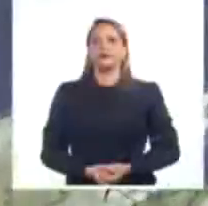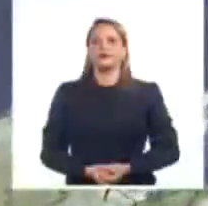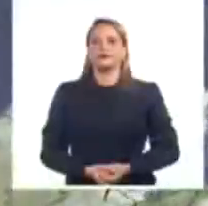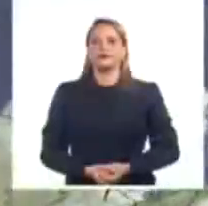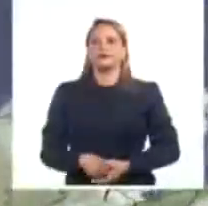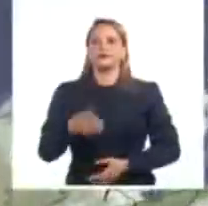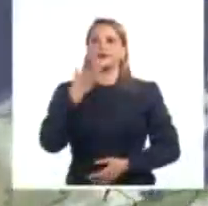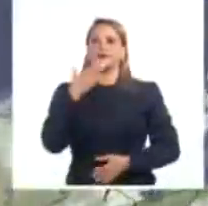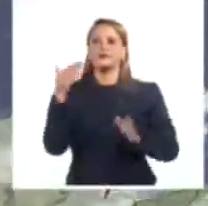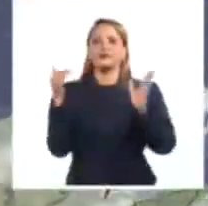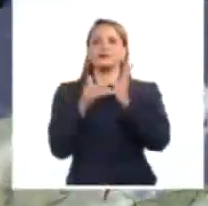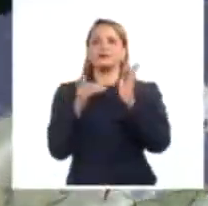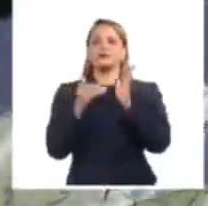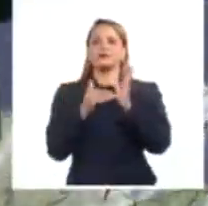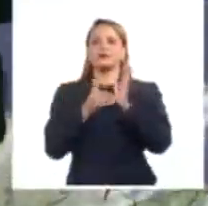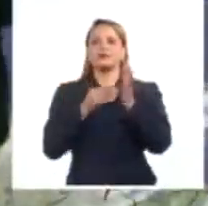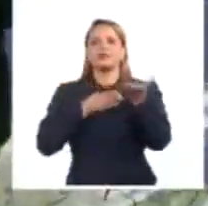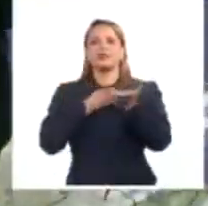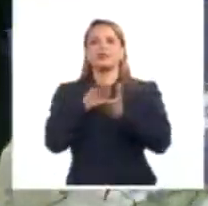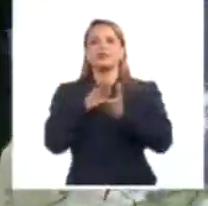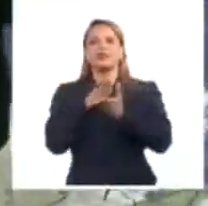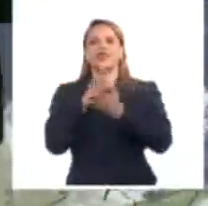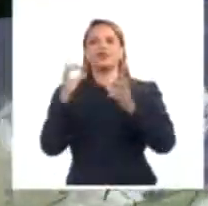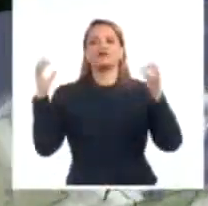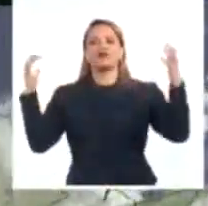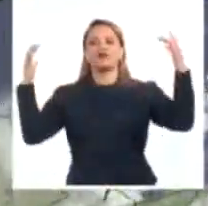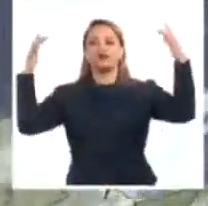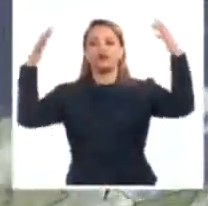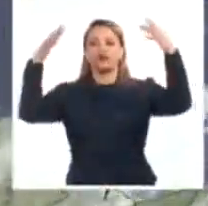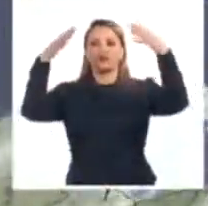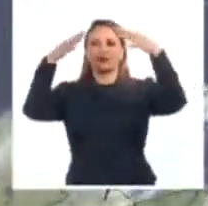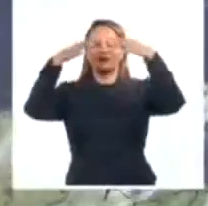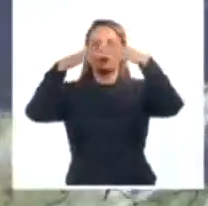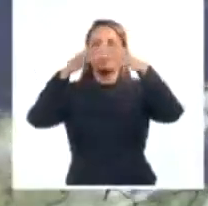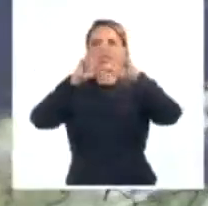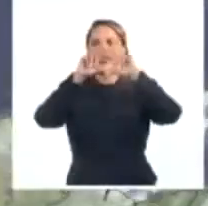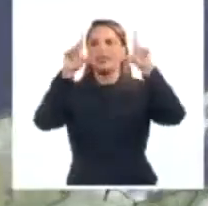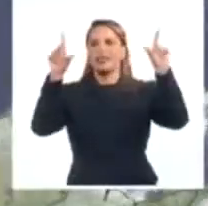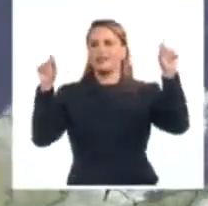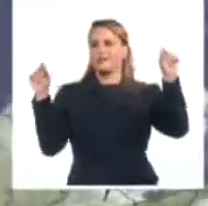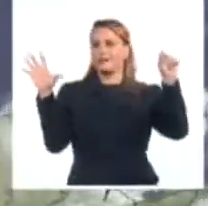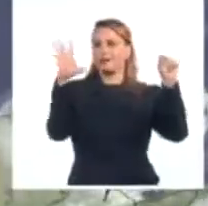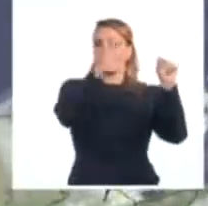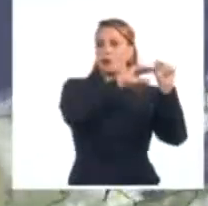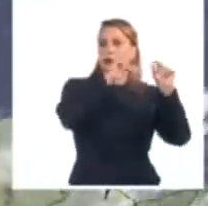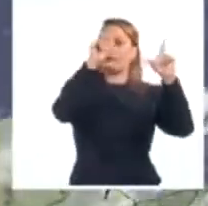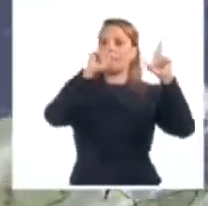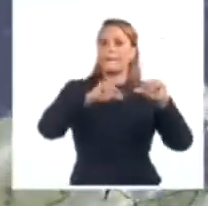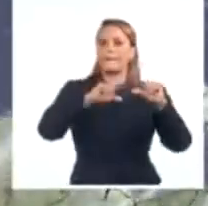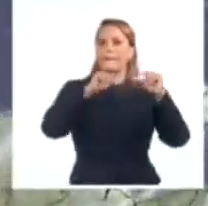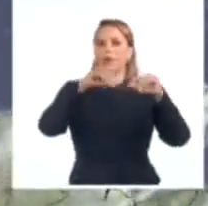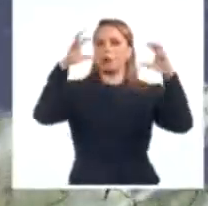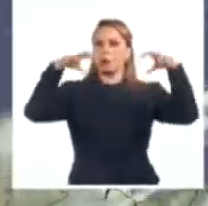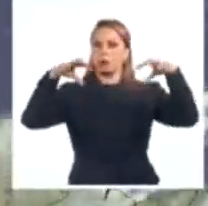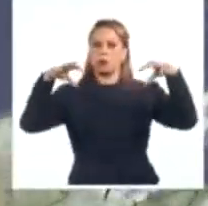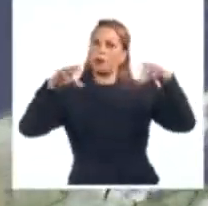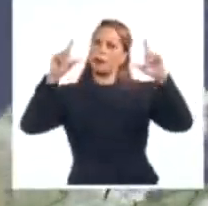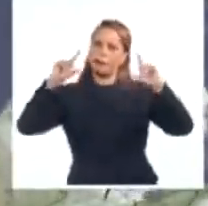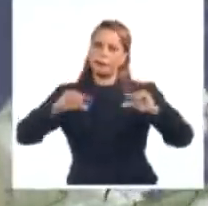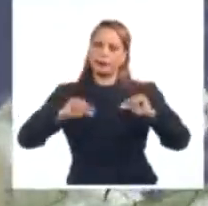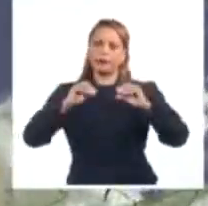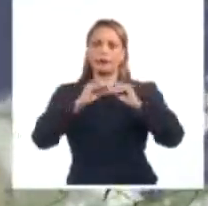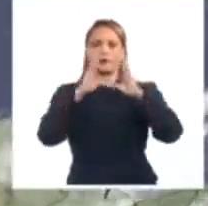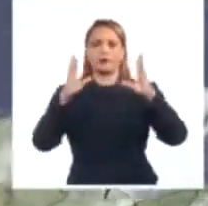Muy buenas tardes. Se mantienen abundantes nublados en nuestra área geográfica. disminuido las precipitaciones durante esta mañana.